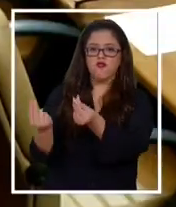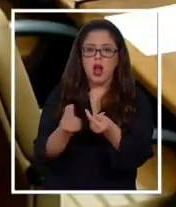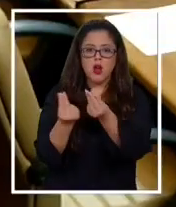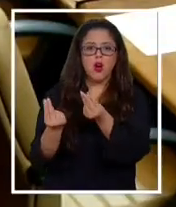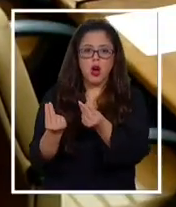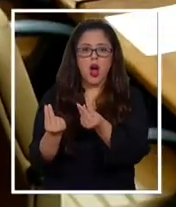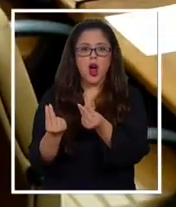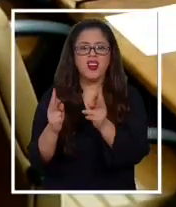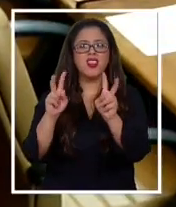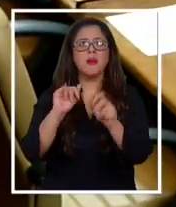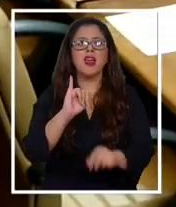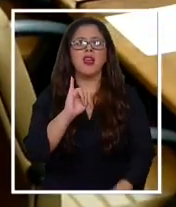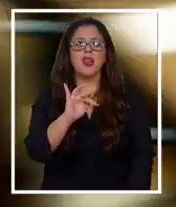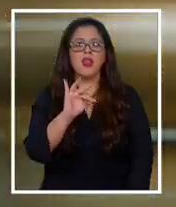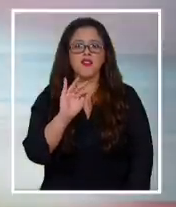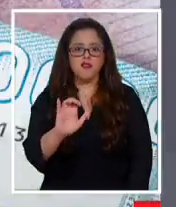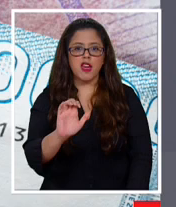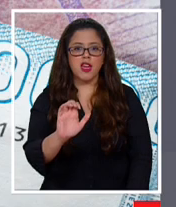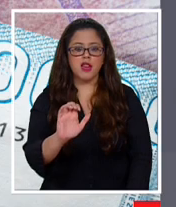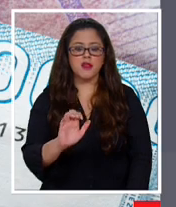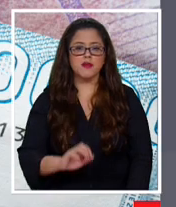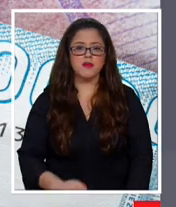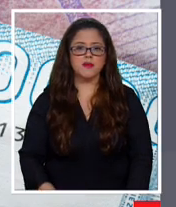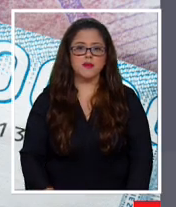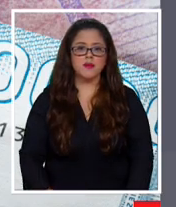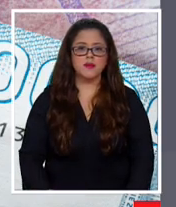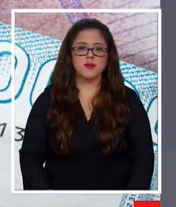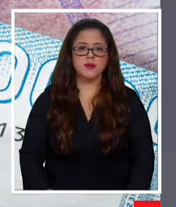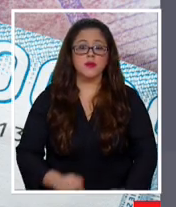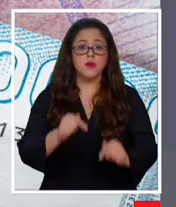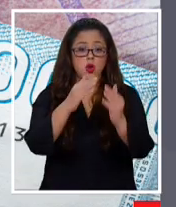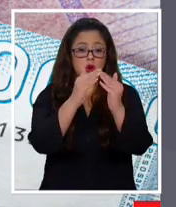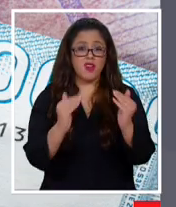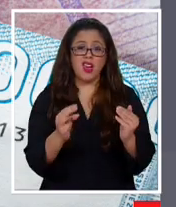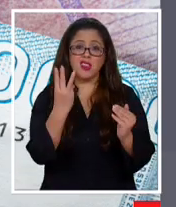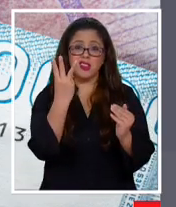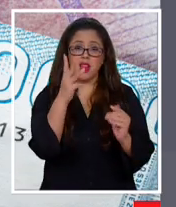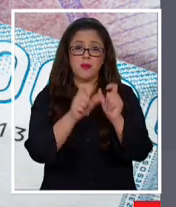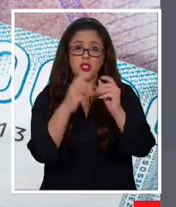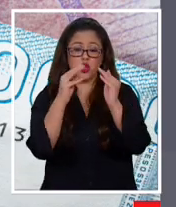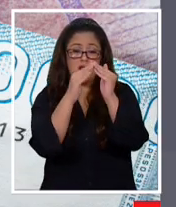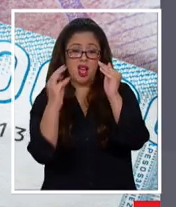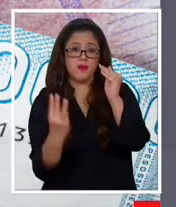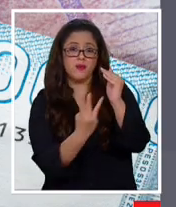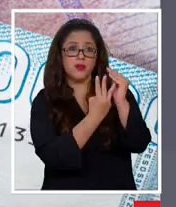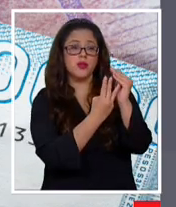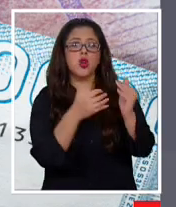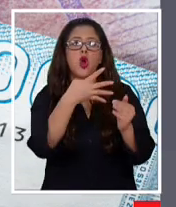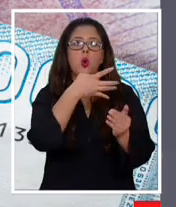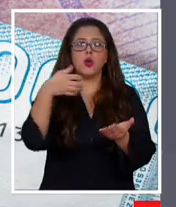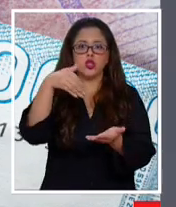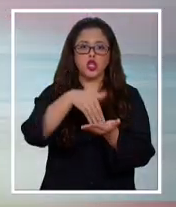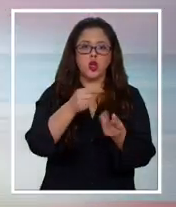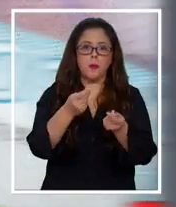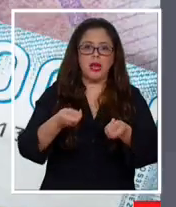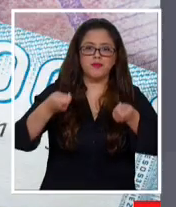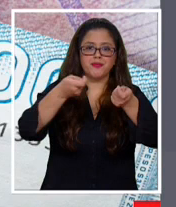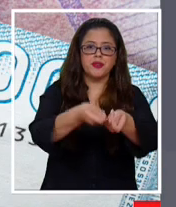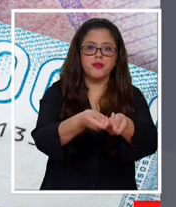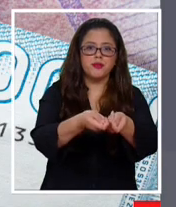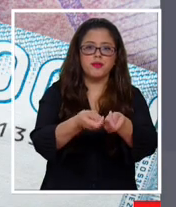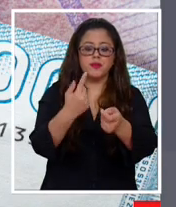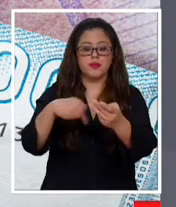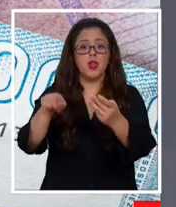sustentan el ingreso familiar de emergencia. Un hogar de tres personas recibirá 400 mil pesos